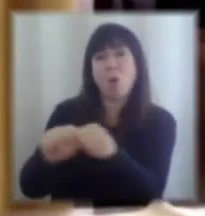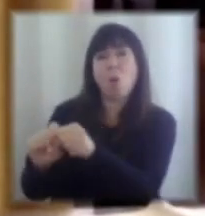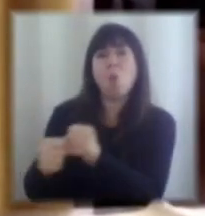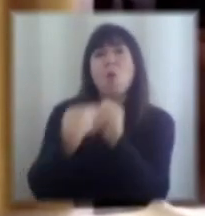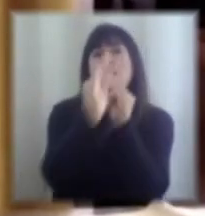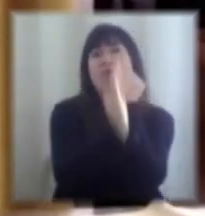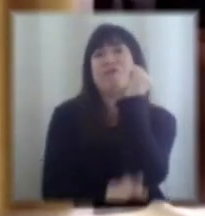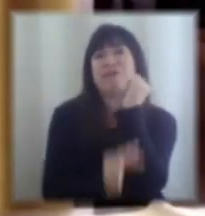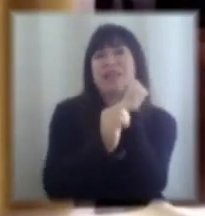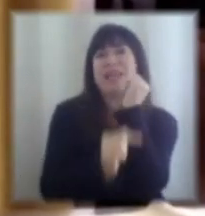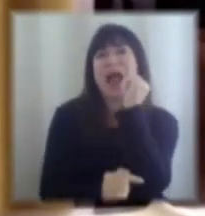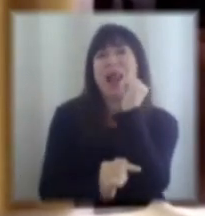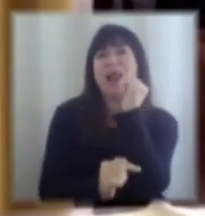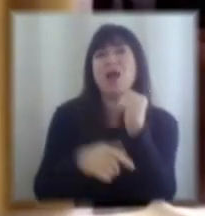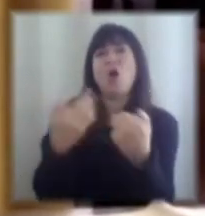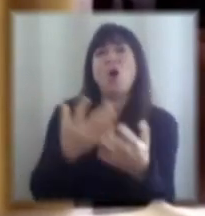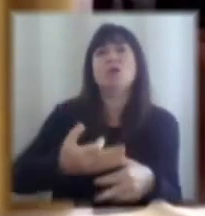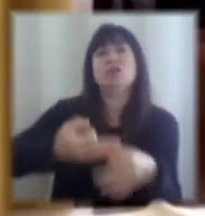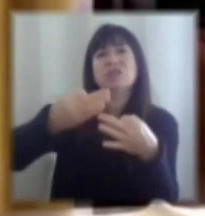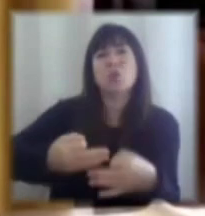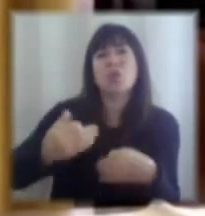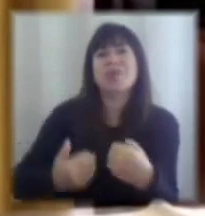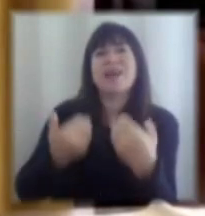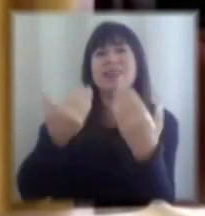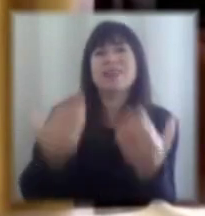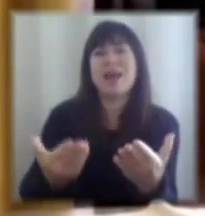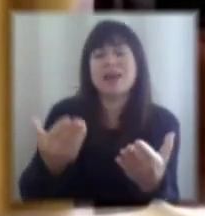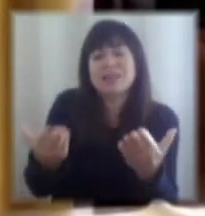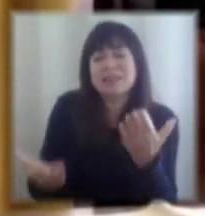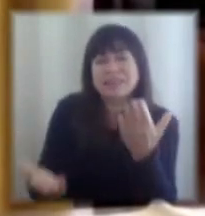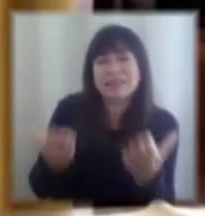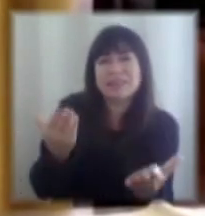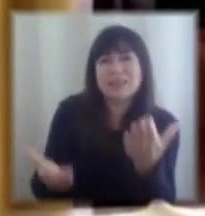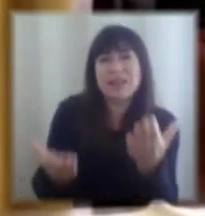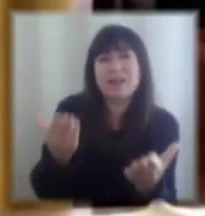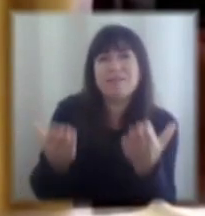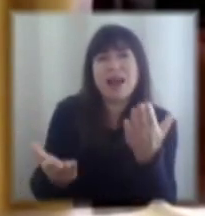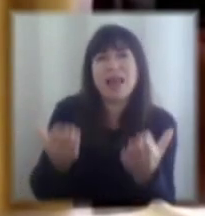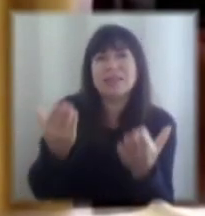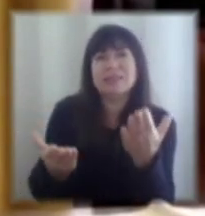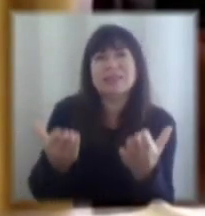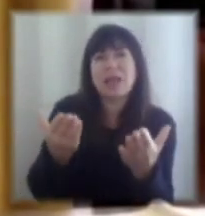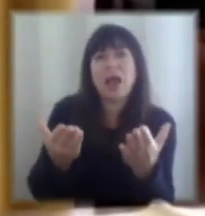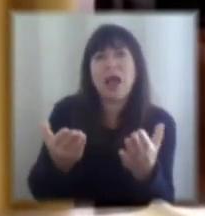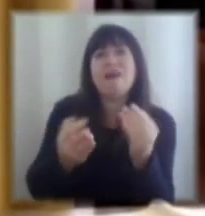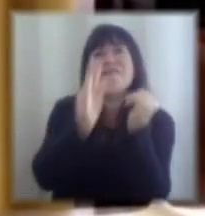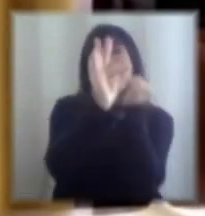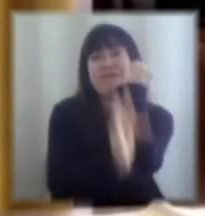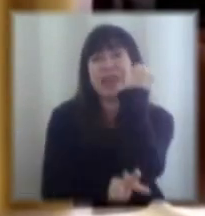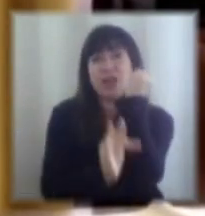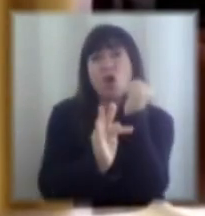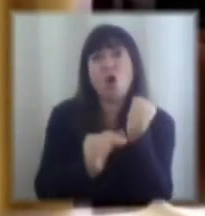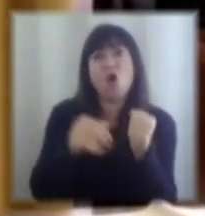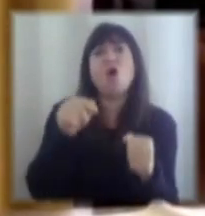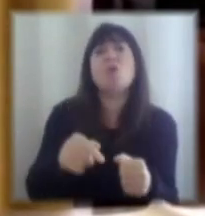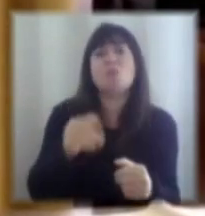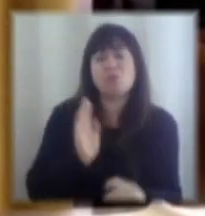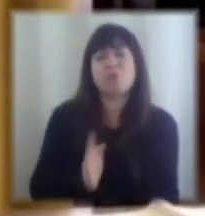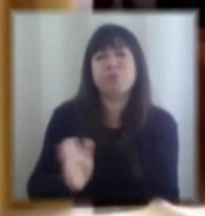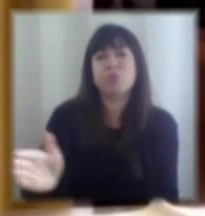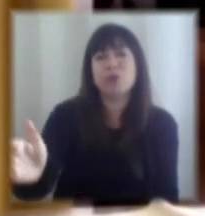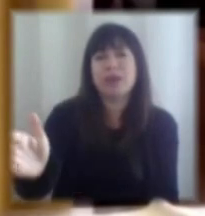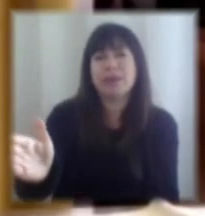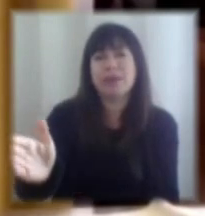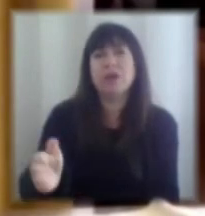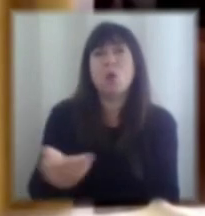certeza respecto que el balance primario, por así decirlo, del fisco sea sostenible. Si ustedes se